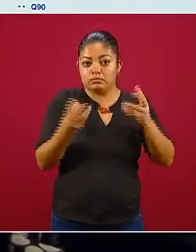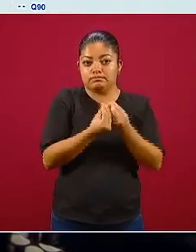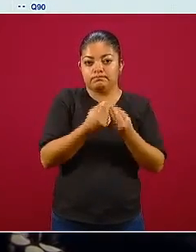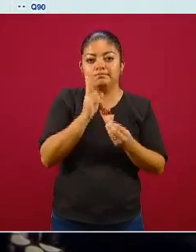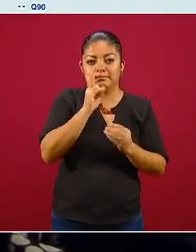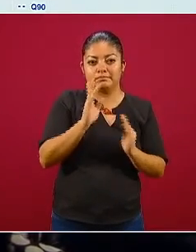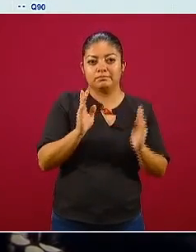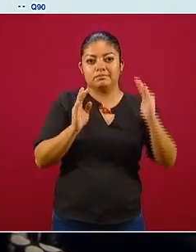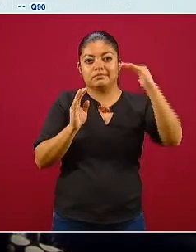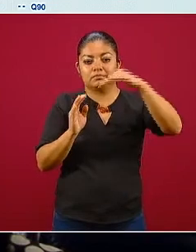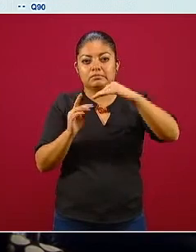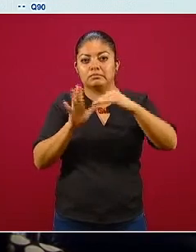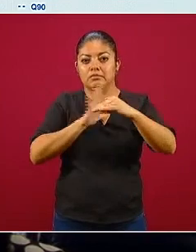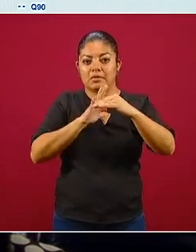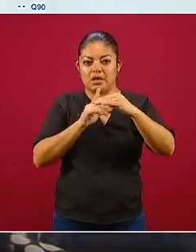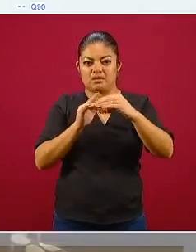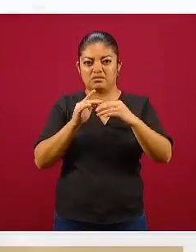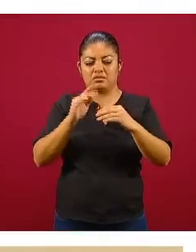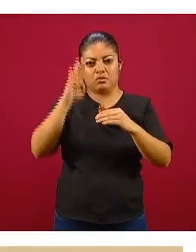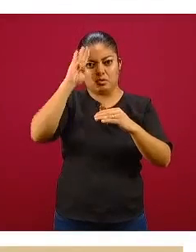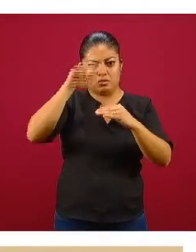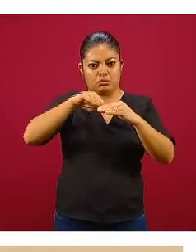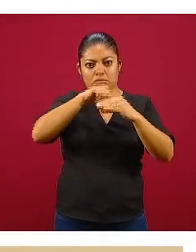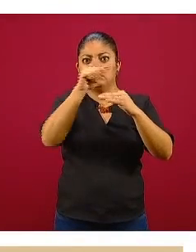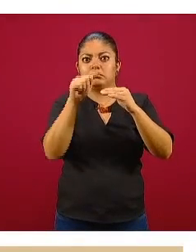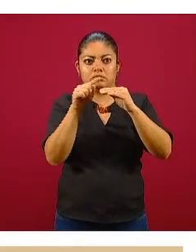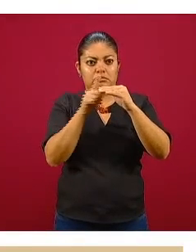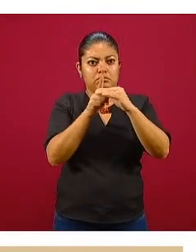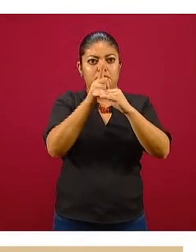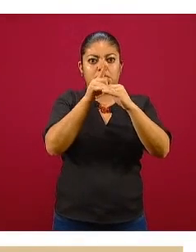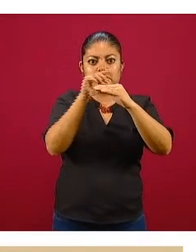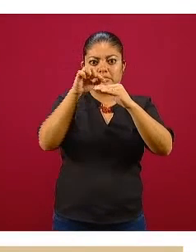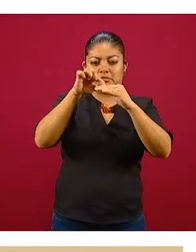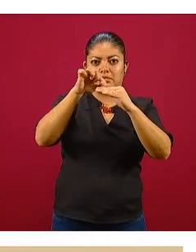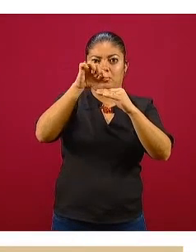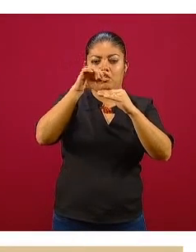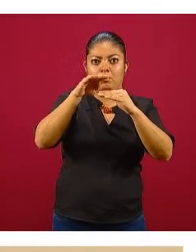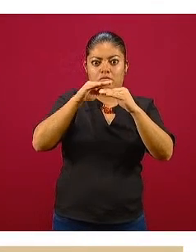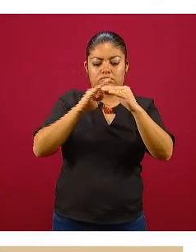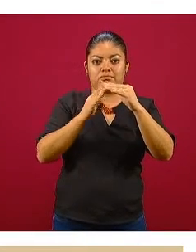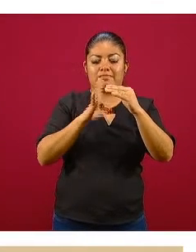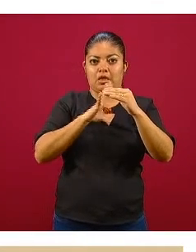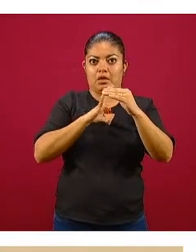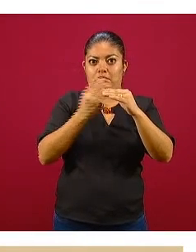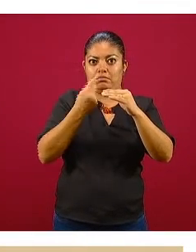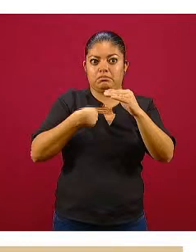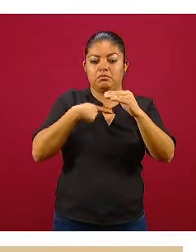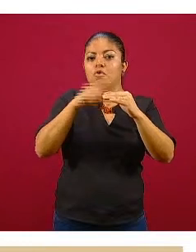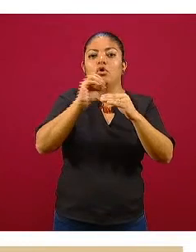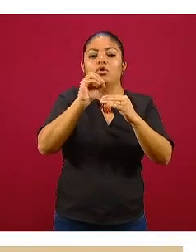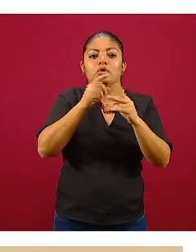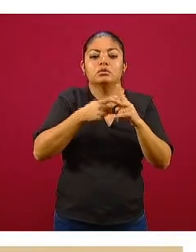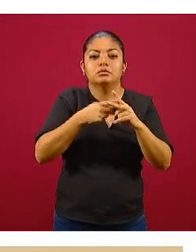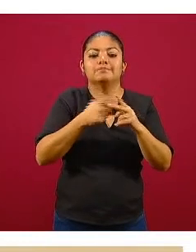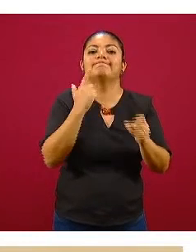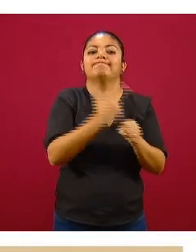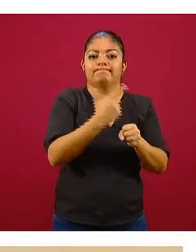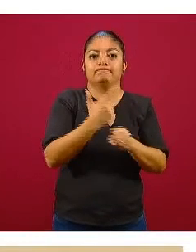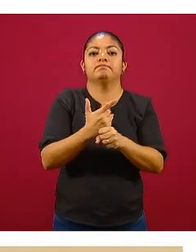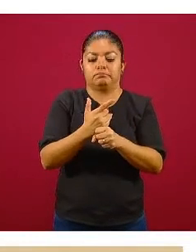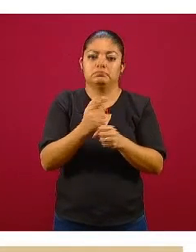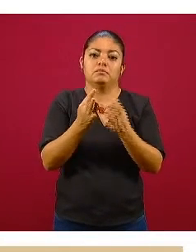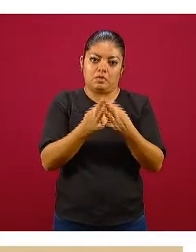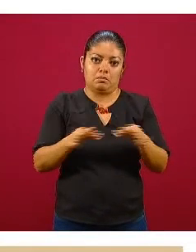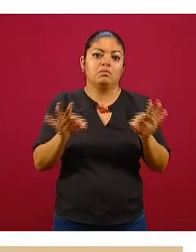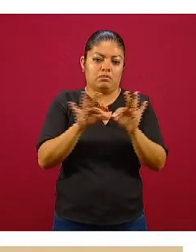exceso, lo que nos habla es que en algún momento no se hizo el registro oportuno de las confirmaciones y esto es importante reconocerlo